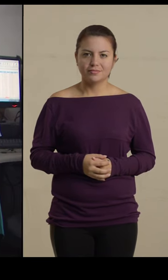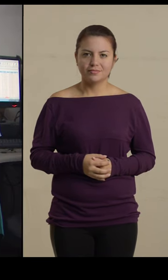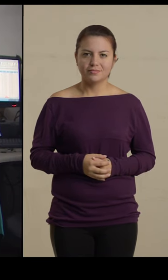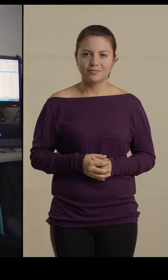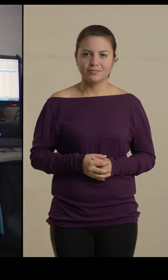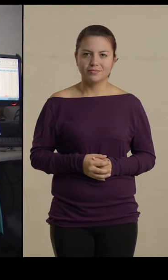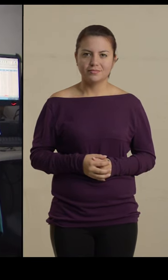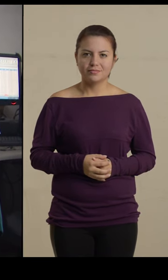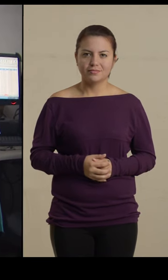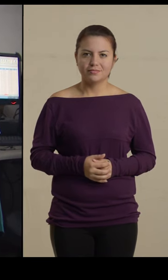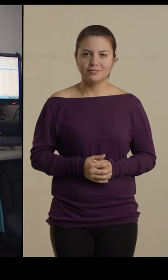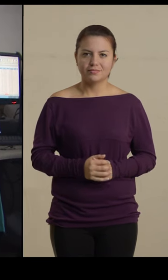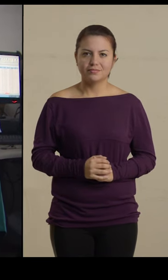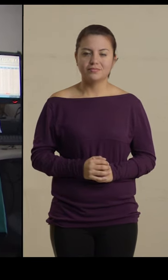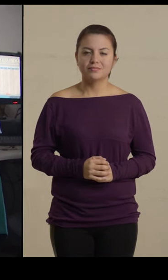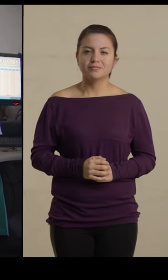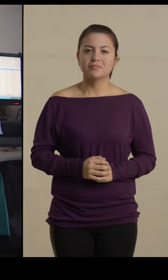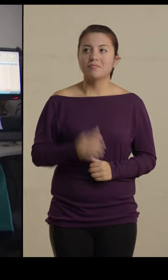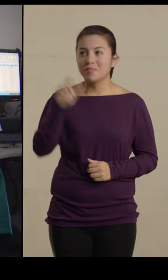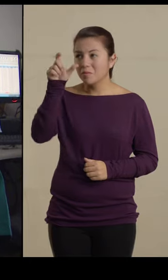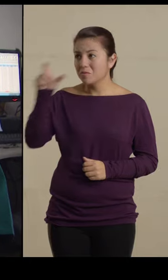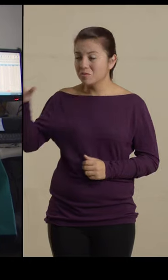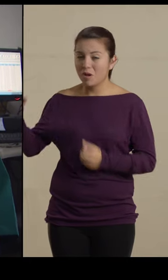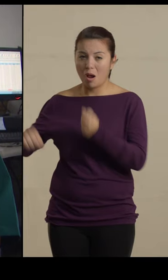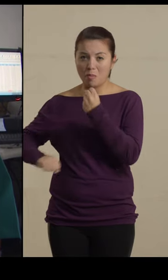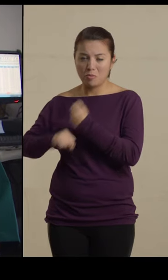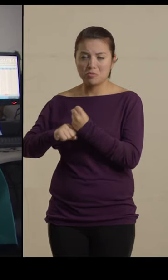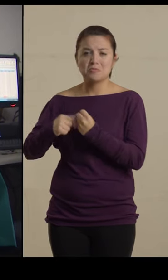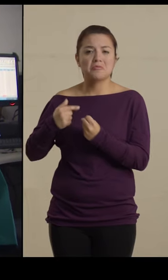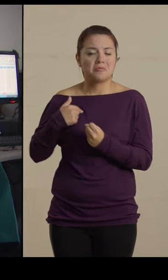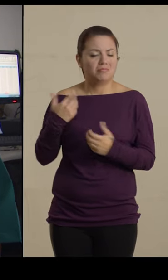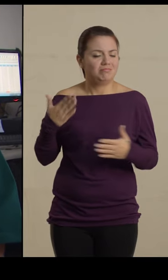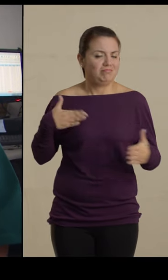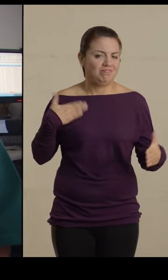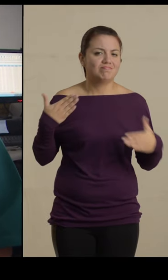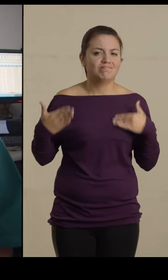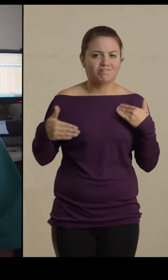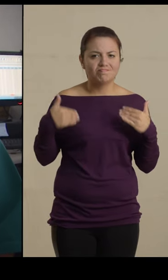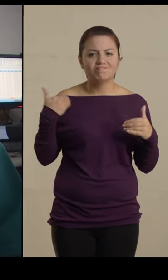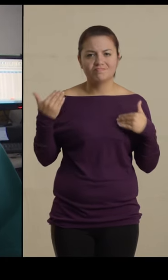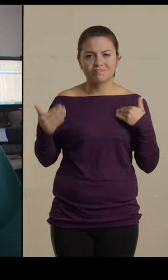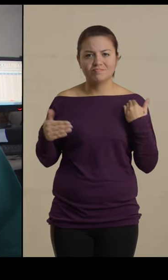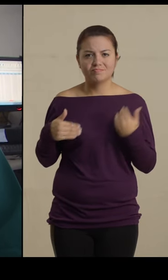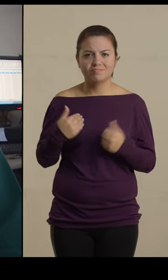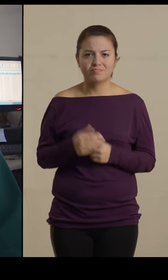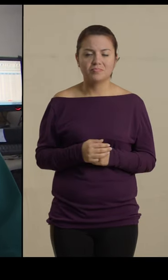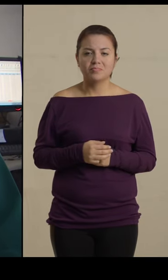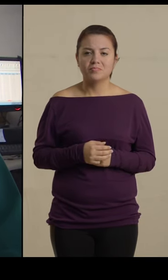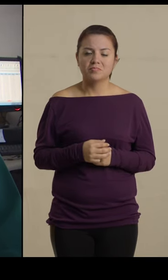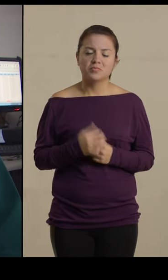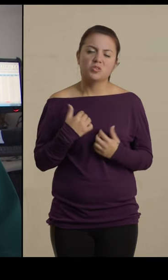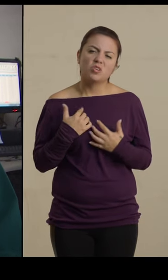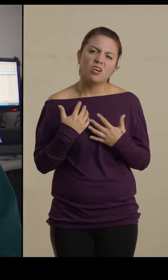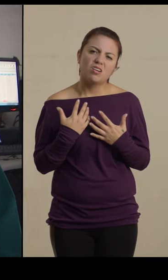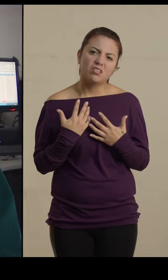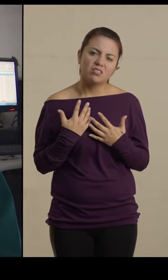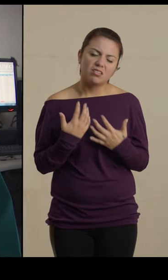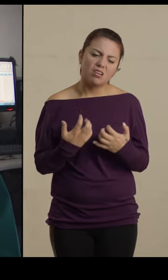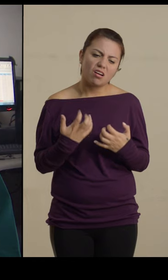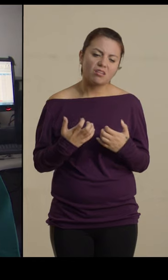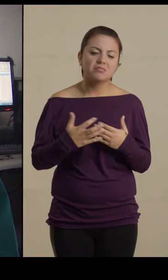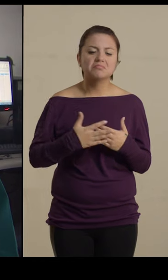Yo siempre disfruto y me gustaría salir mucho con mis